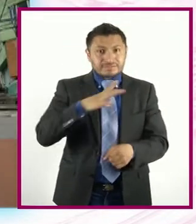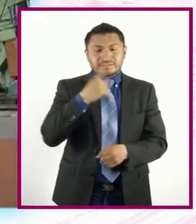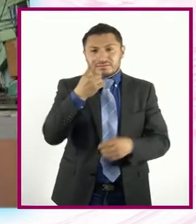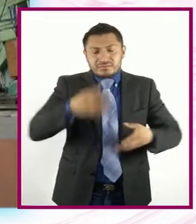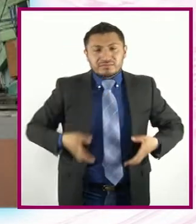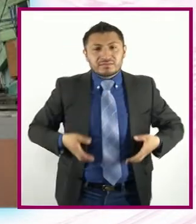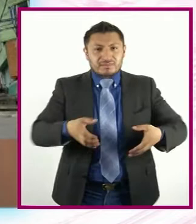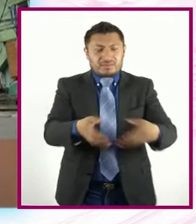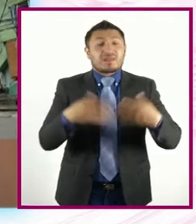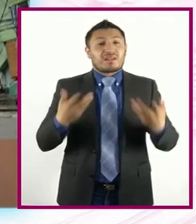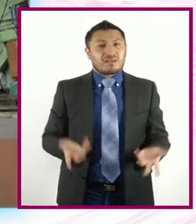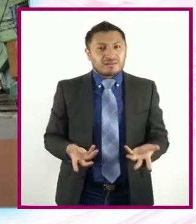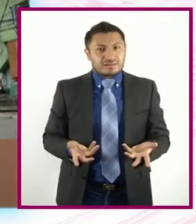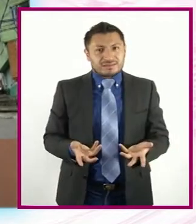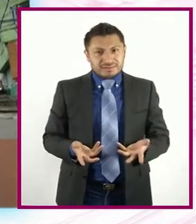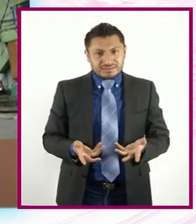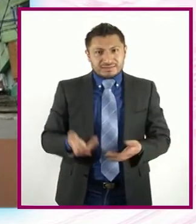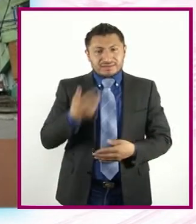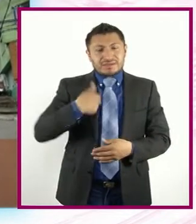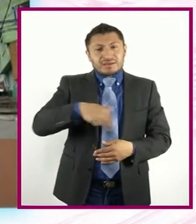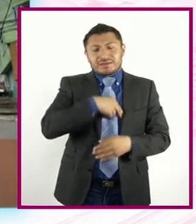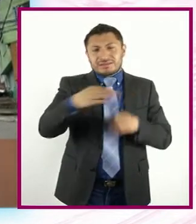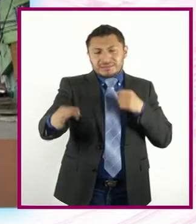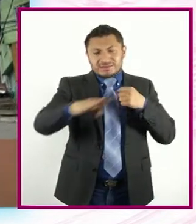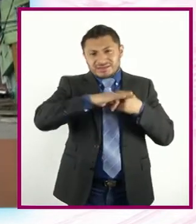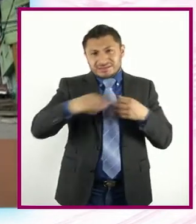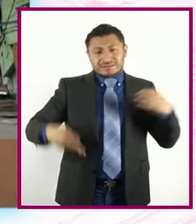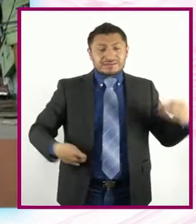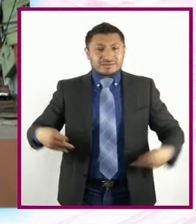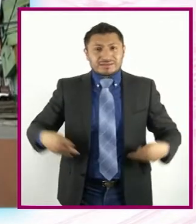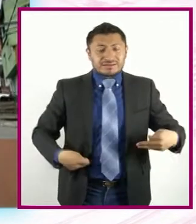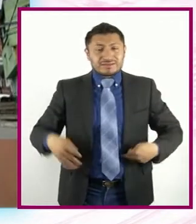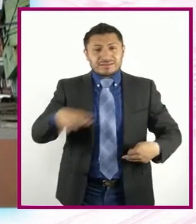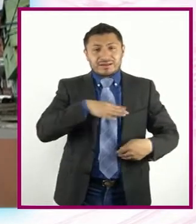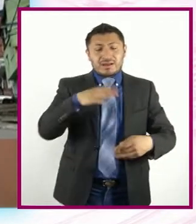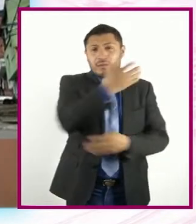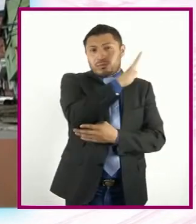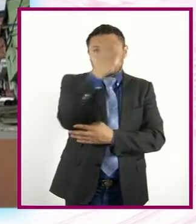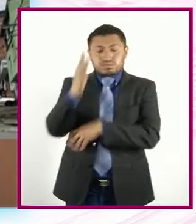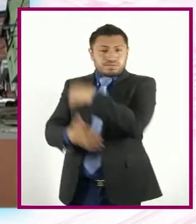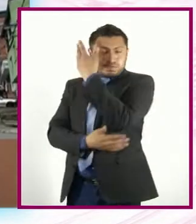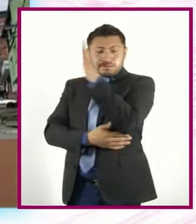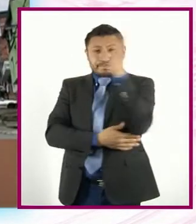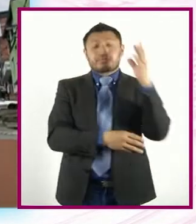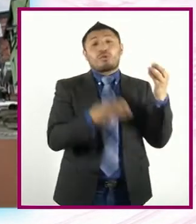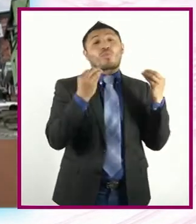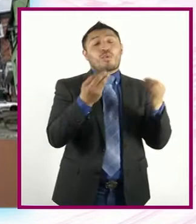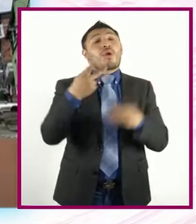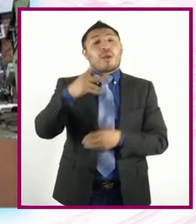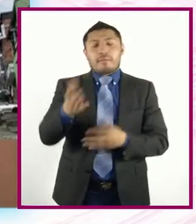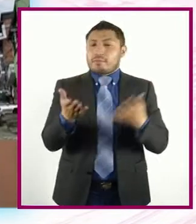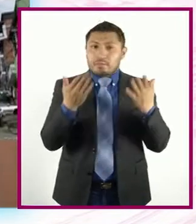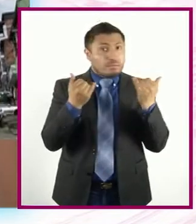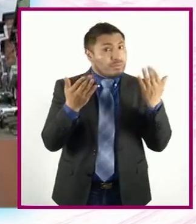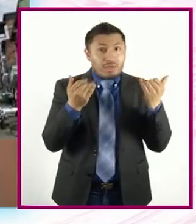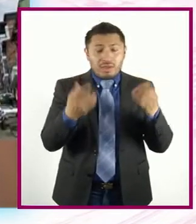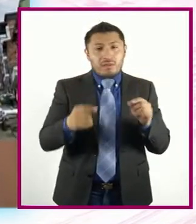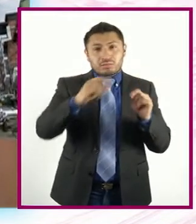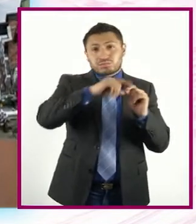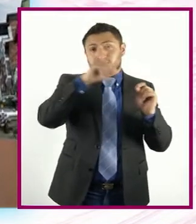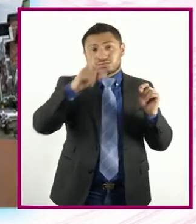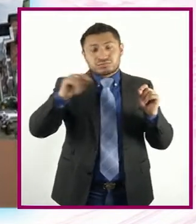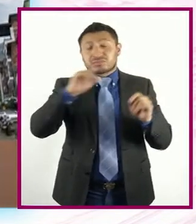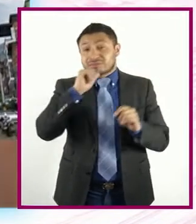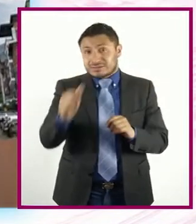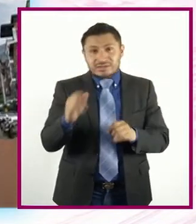es Que Estaban cerca Del teatro Pues estaban llenas De árboles Pero no tenían Ni una sola hoja Todas